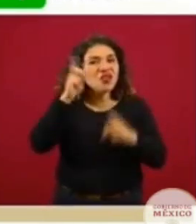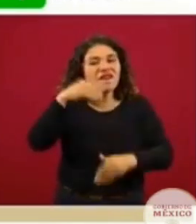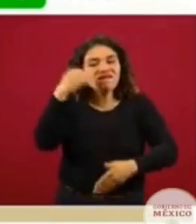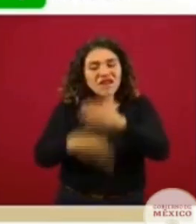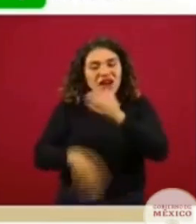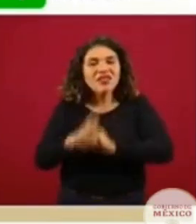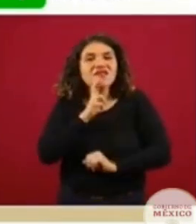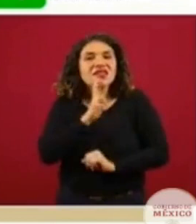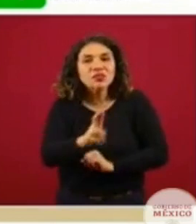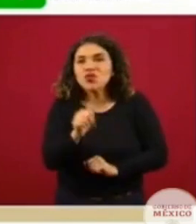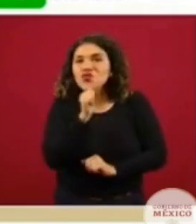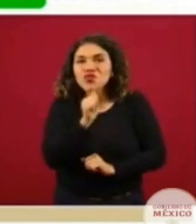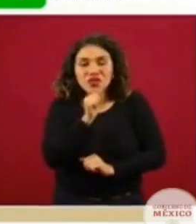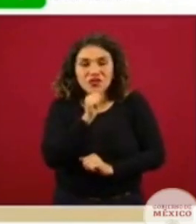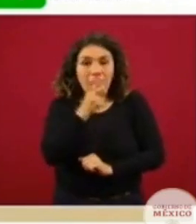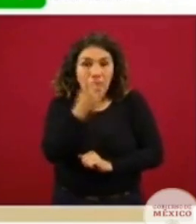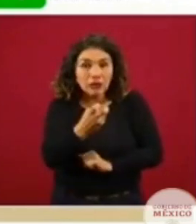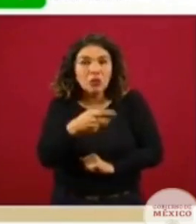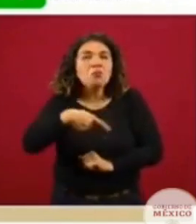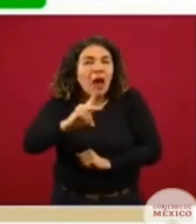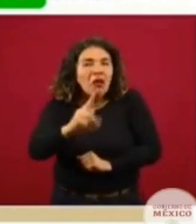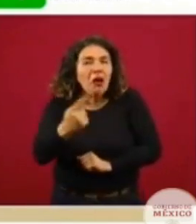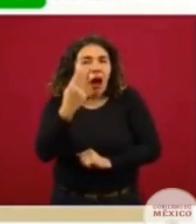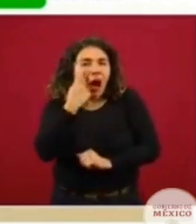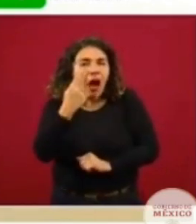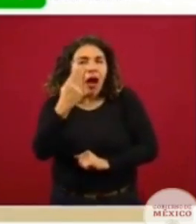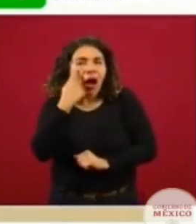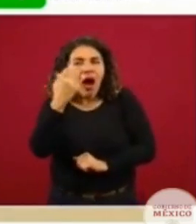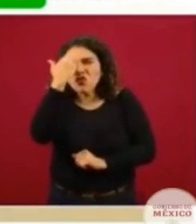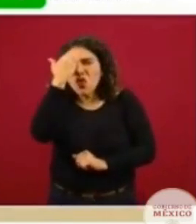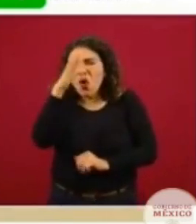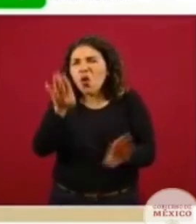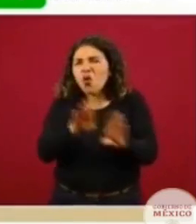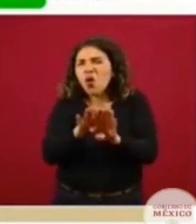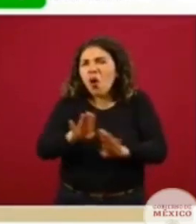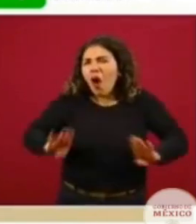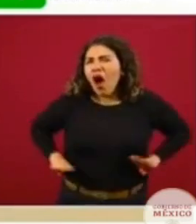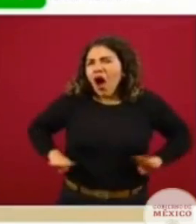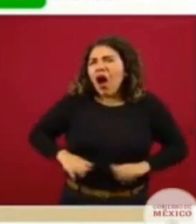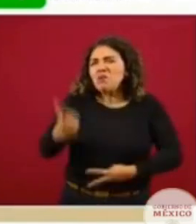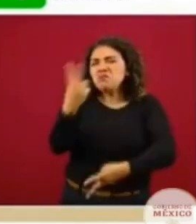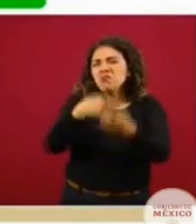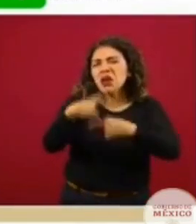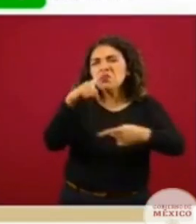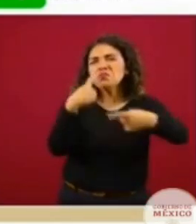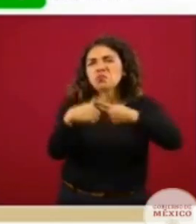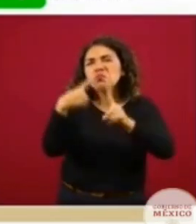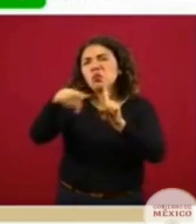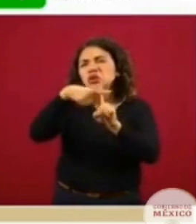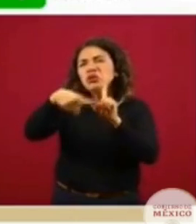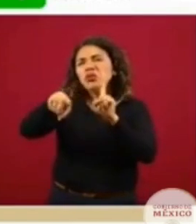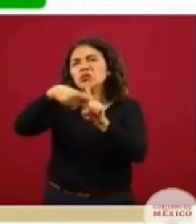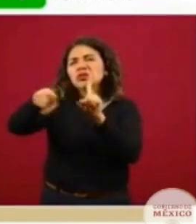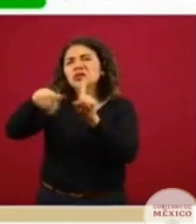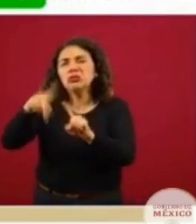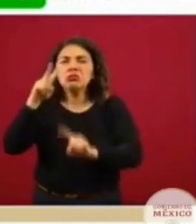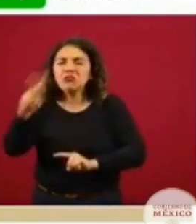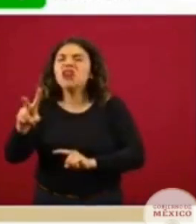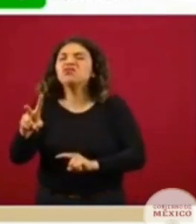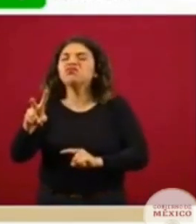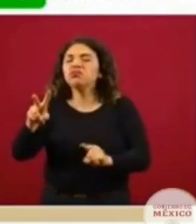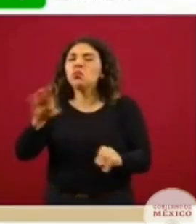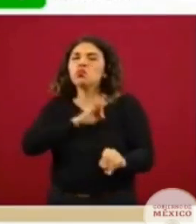pendiente de ser emitido, pero que como conocemos precisamente cuál es el porcentaje de positividad que hemos estado obteniendo semana con semana,